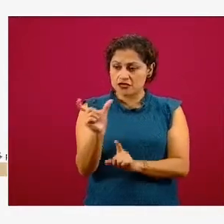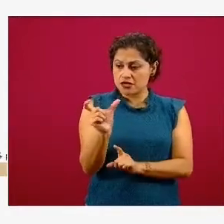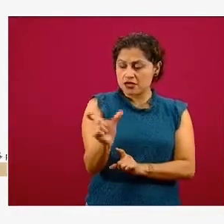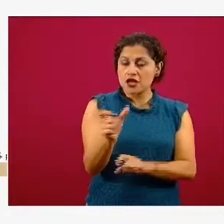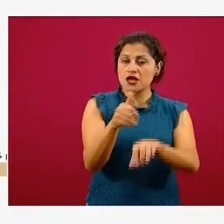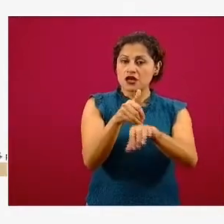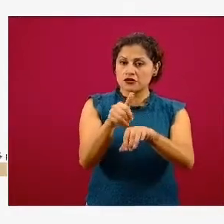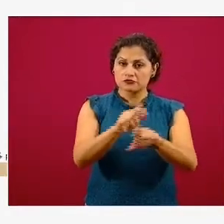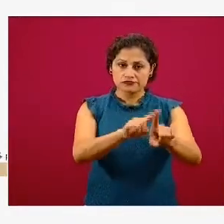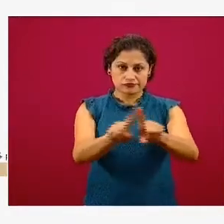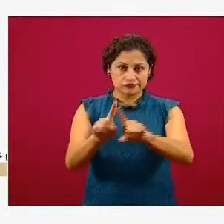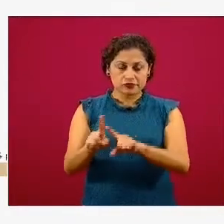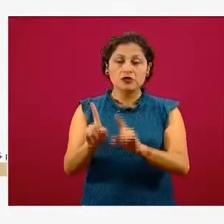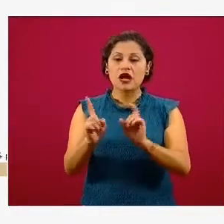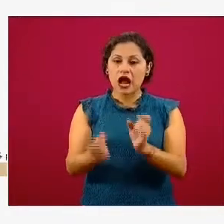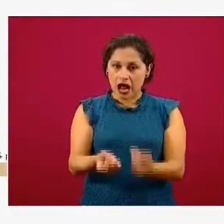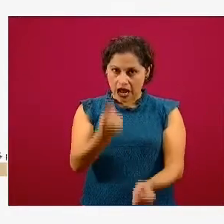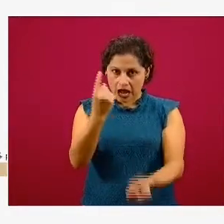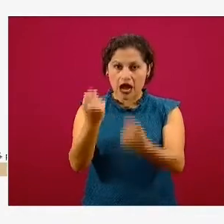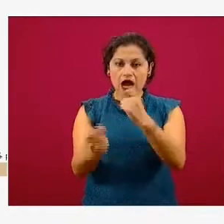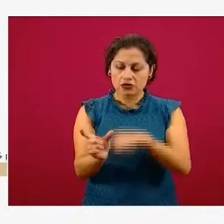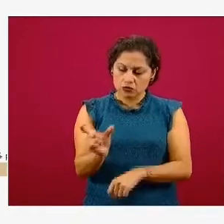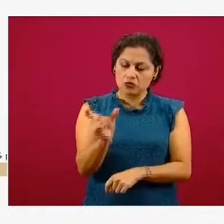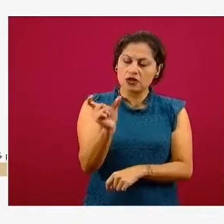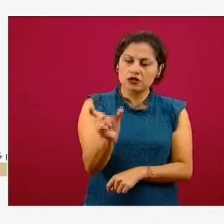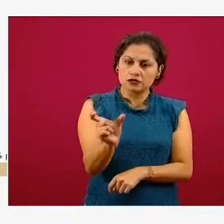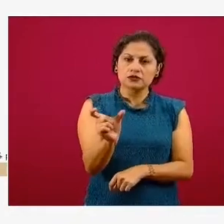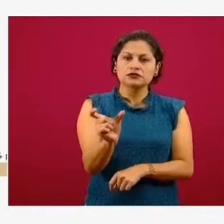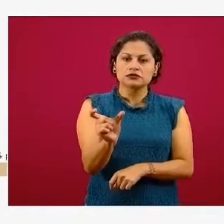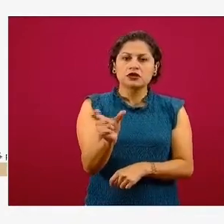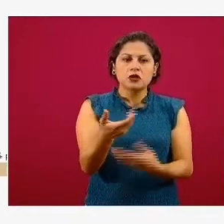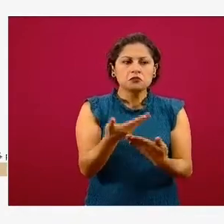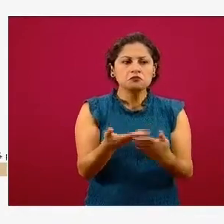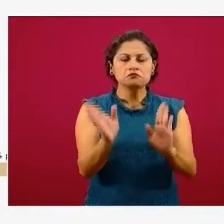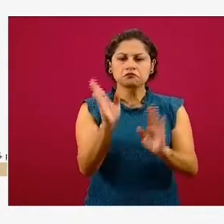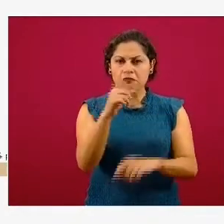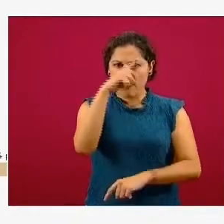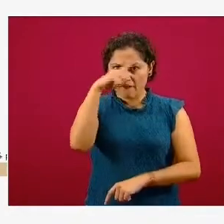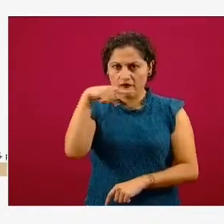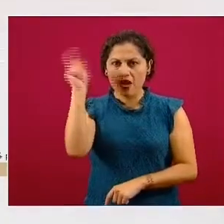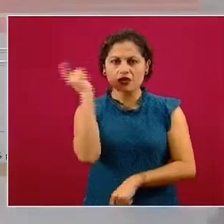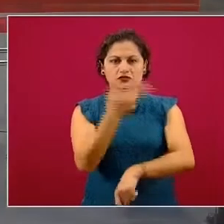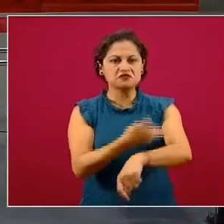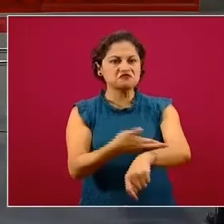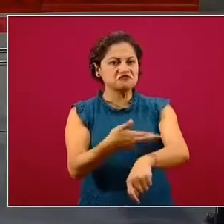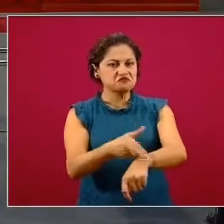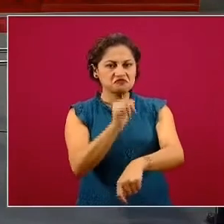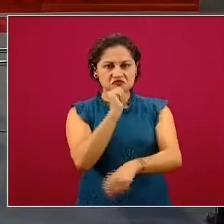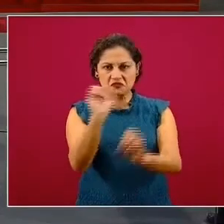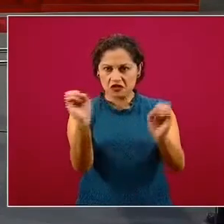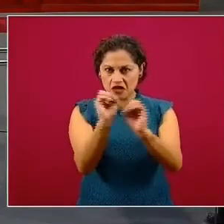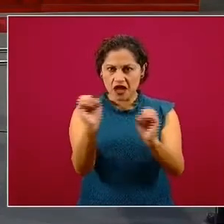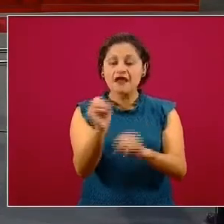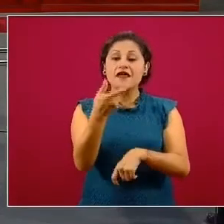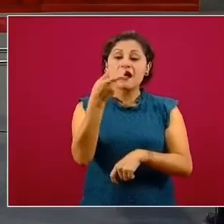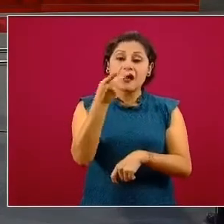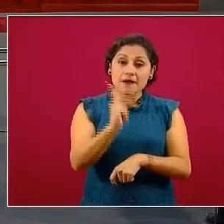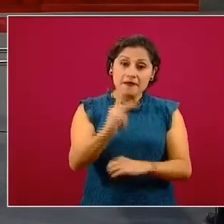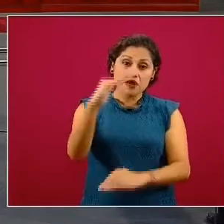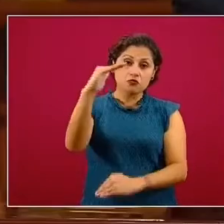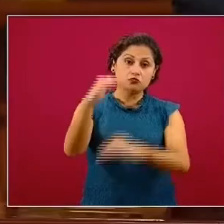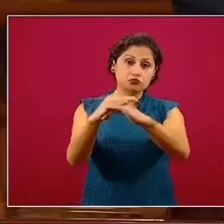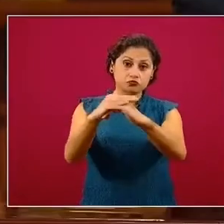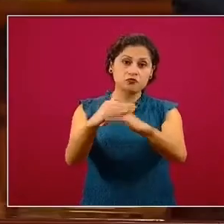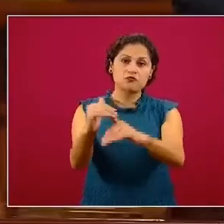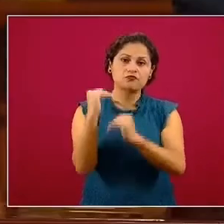requieren pocos requisitos para abrirla, pero a cambio están topadas